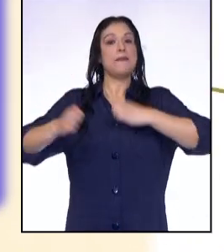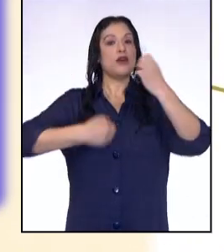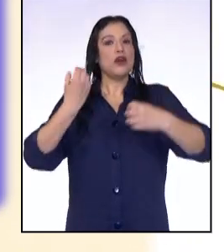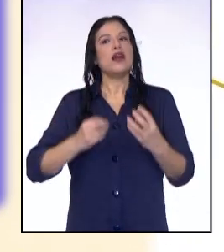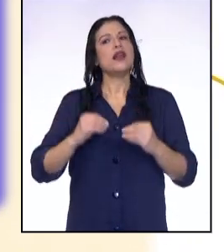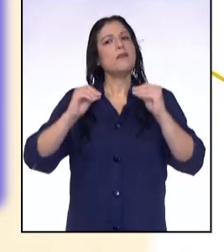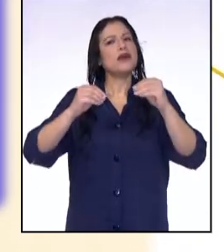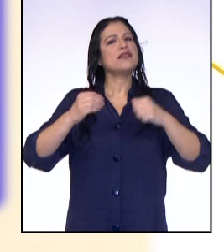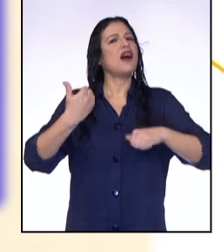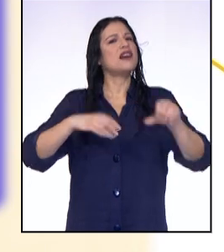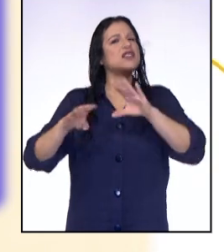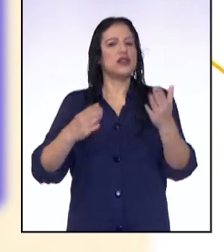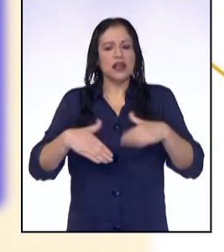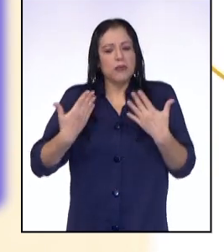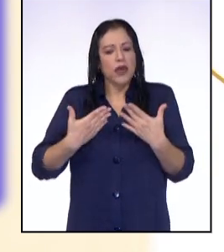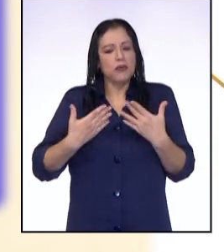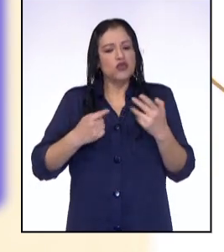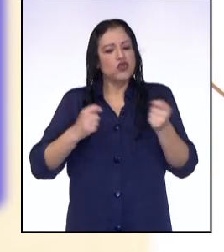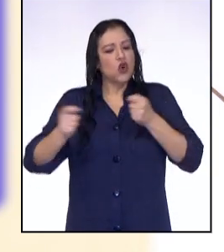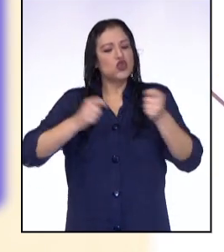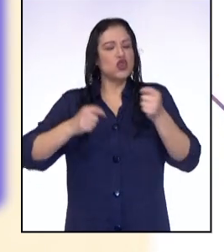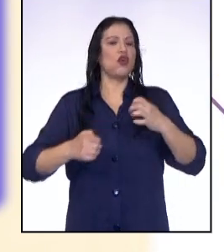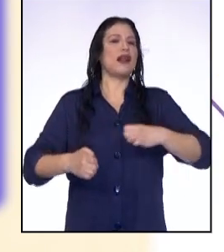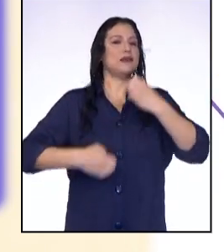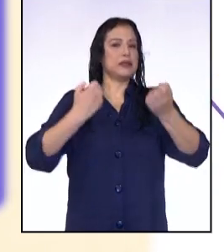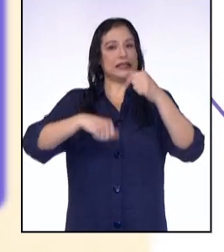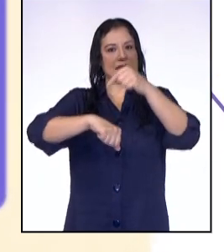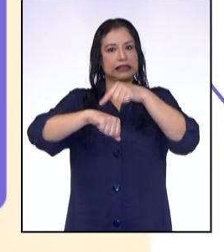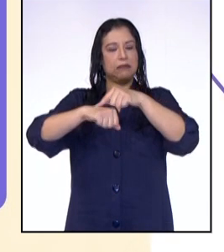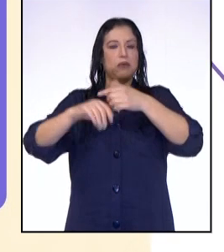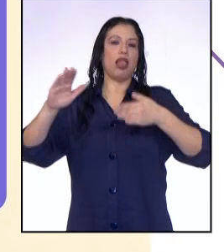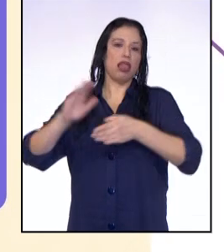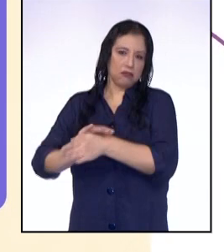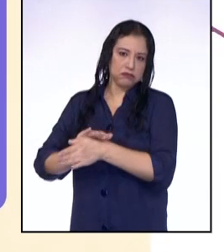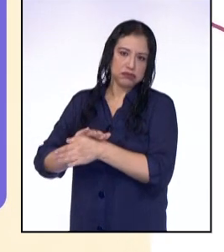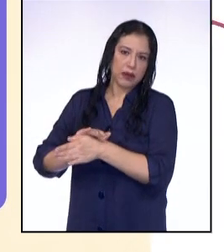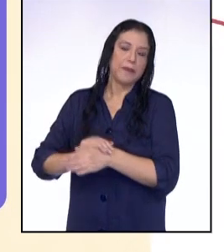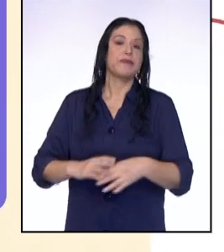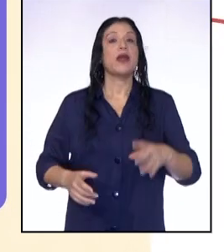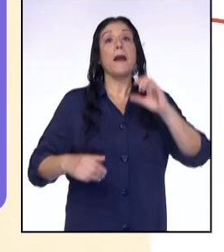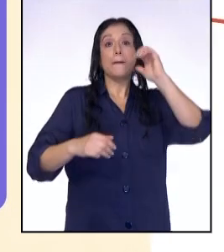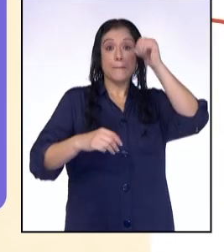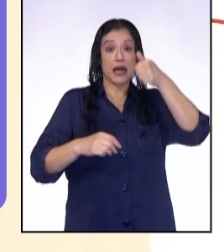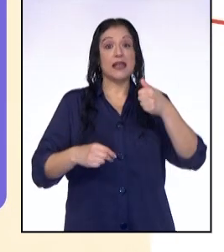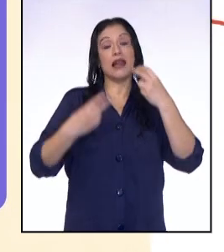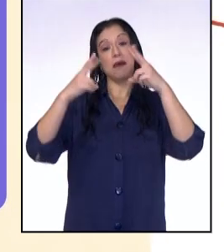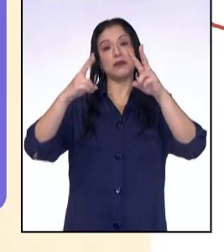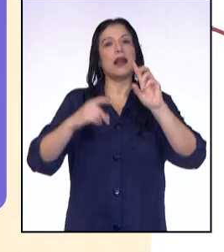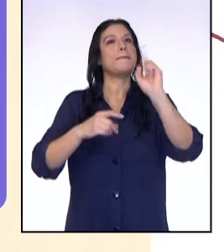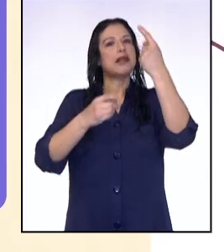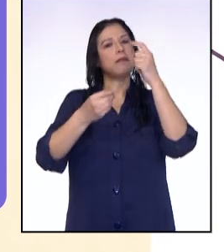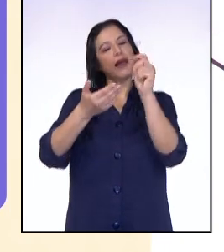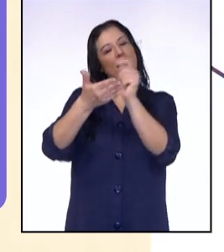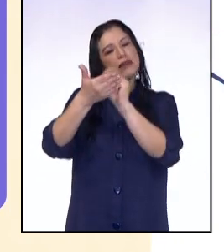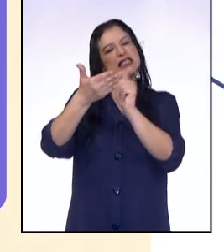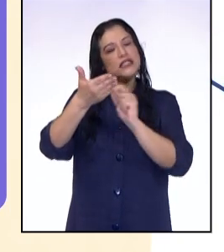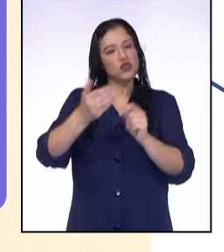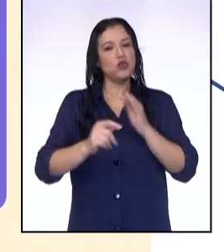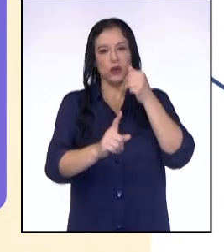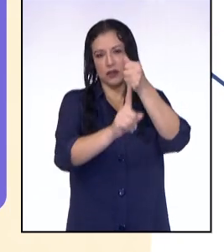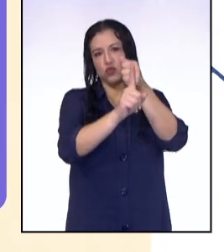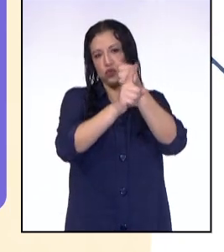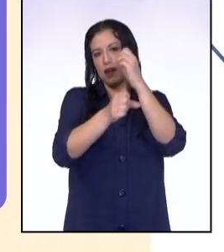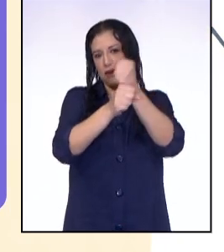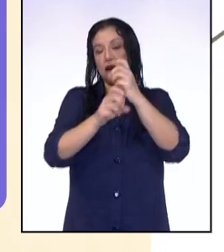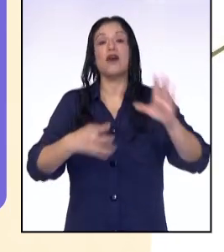prácticas saludables que nos ayudan a regularlas durante esta etapa de aislamiento. Mañana haremos la primera versión o el borrador de la infografía.